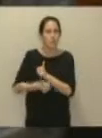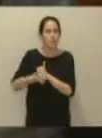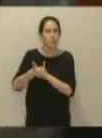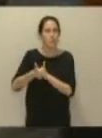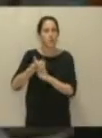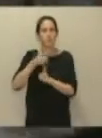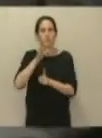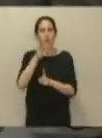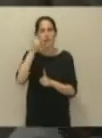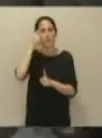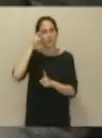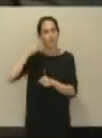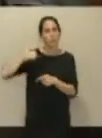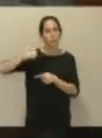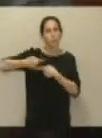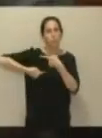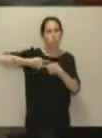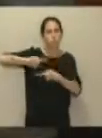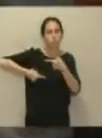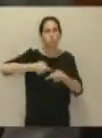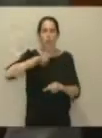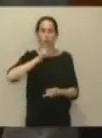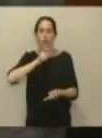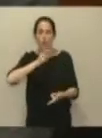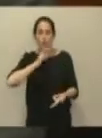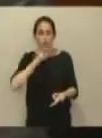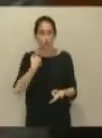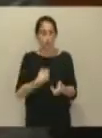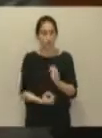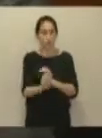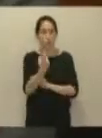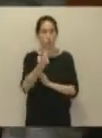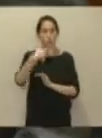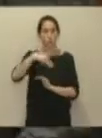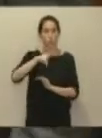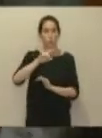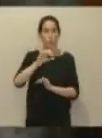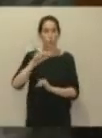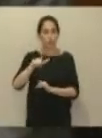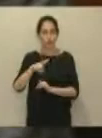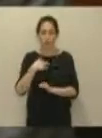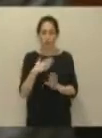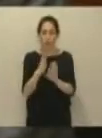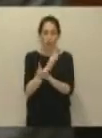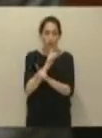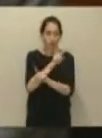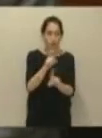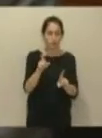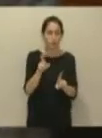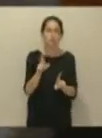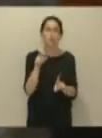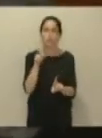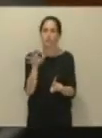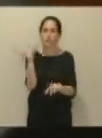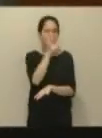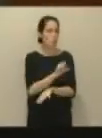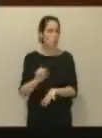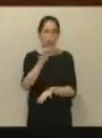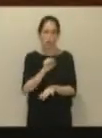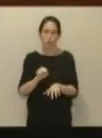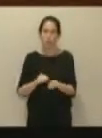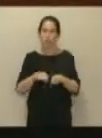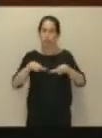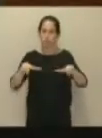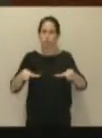cómo se ha llegado a esta situación final en el puerto del Musel, que vaya por delante, que nos parece una magnífica instalación